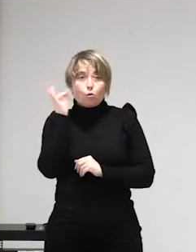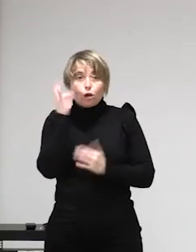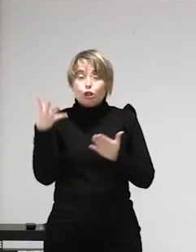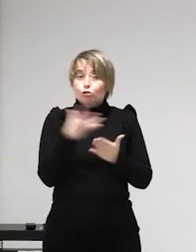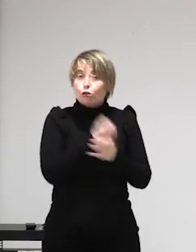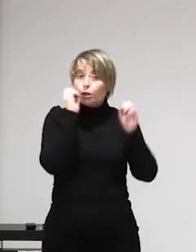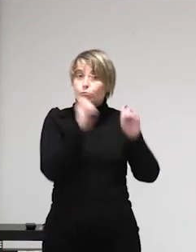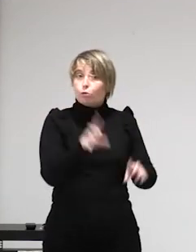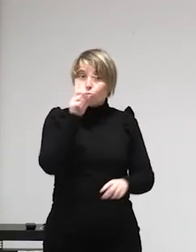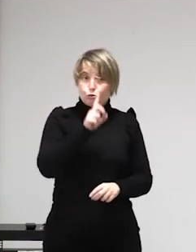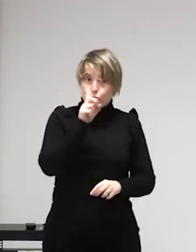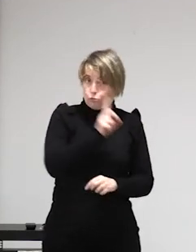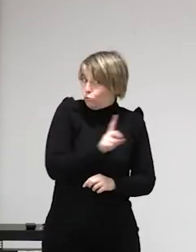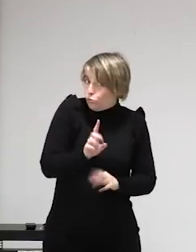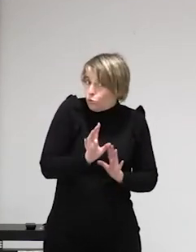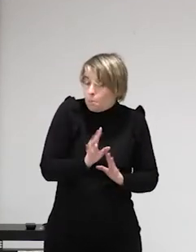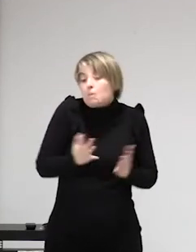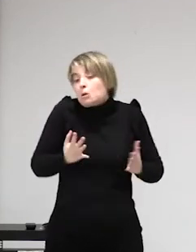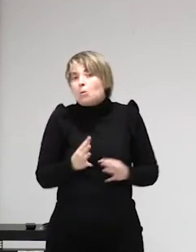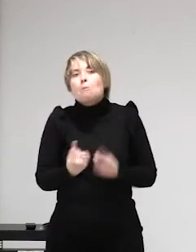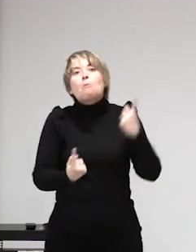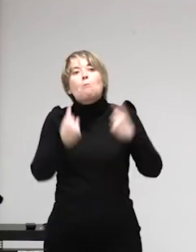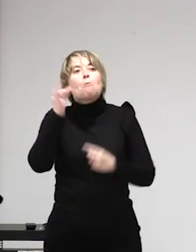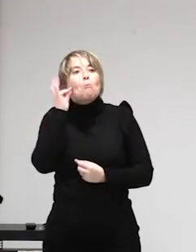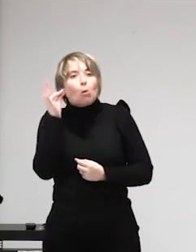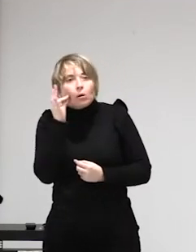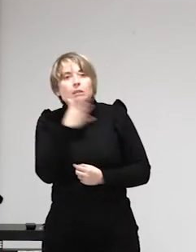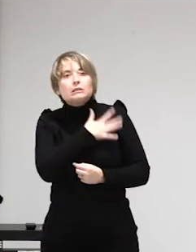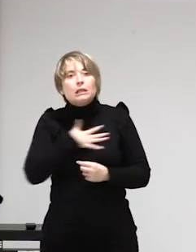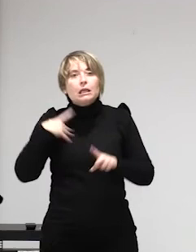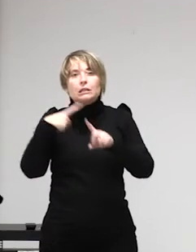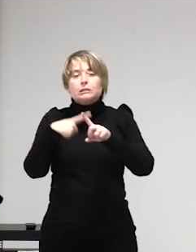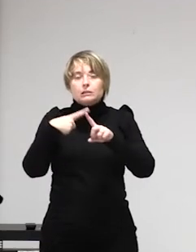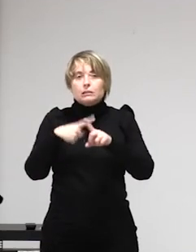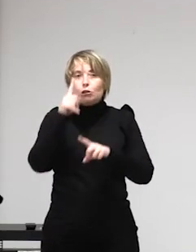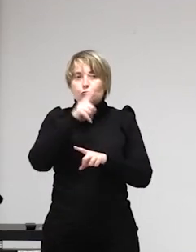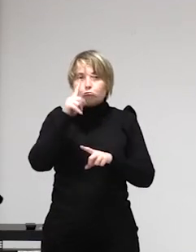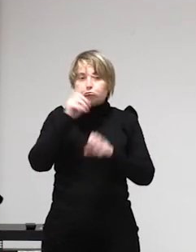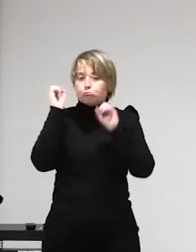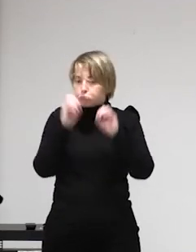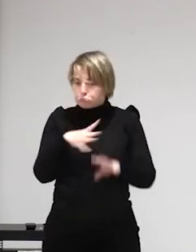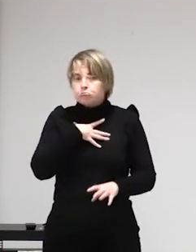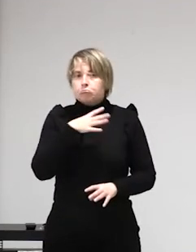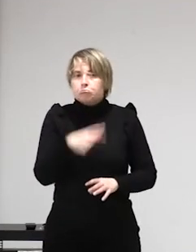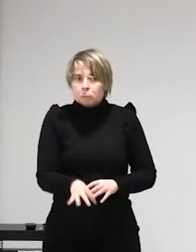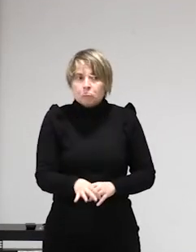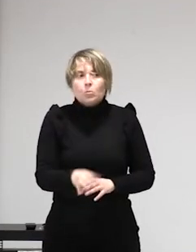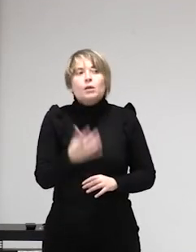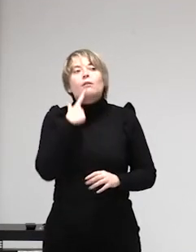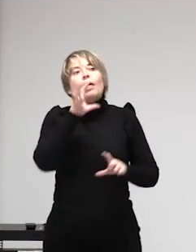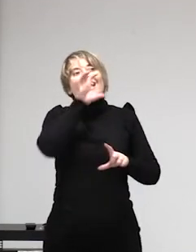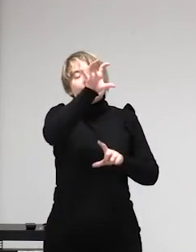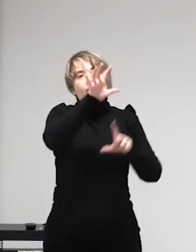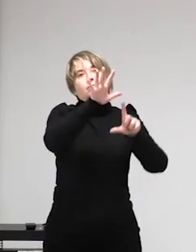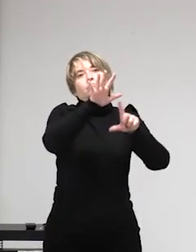de acuerdo bueno a las mujeres que no quieren estar en el trabajo sexual nosotras